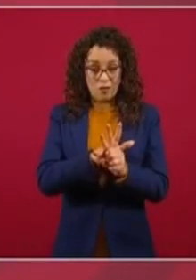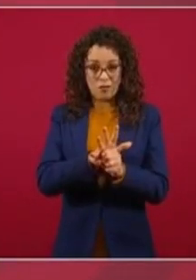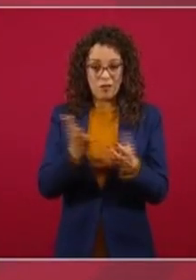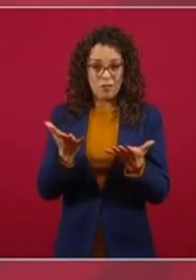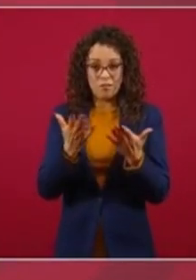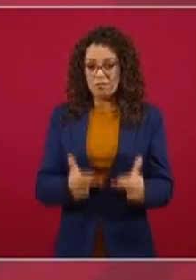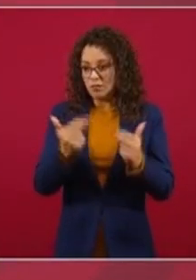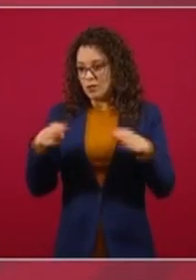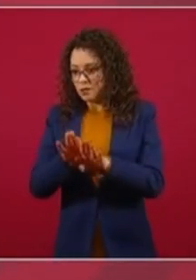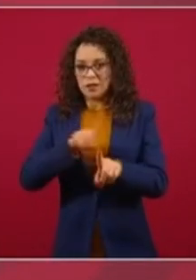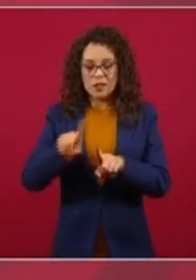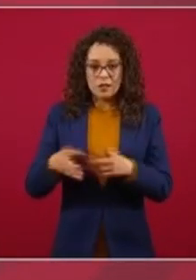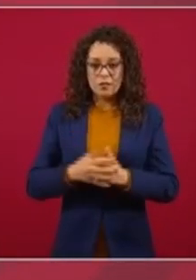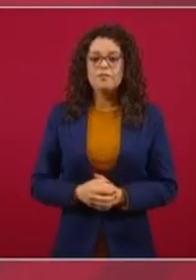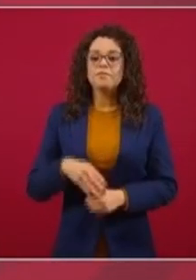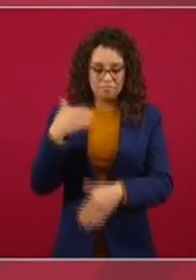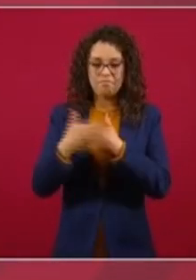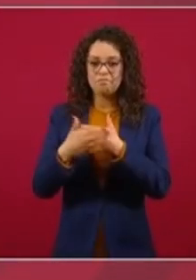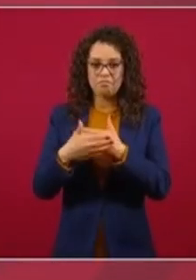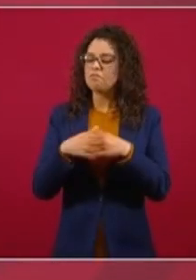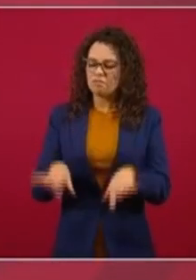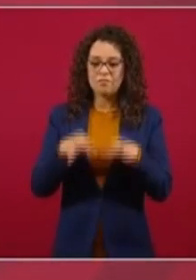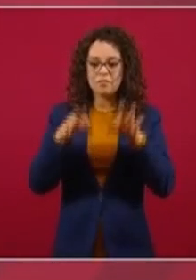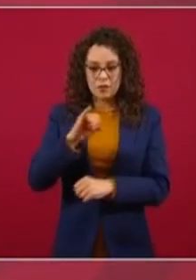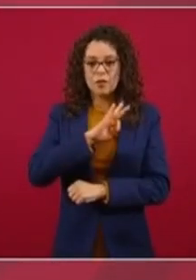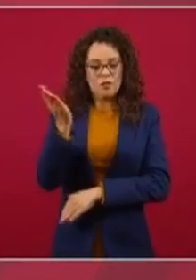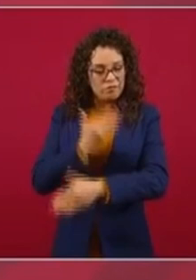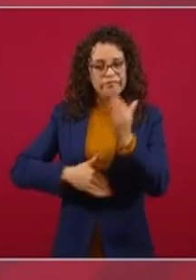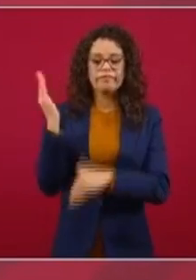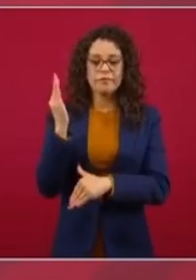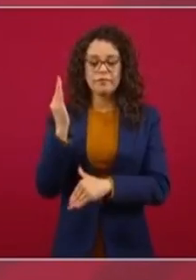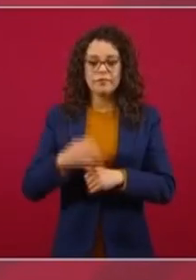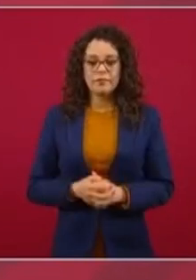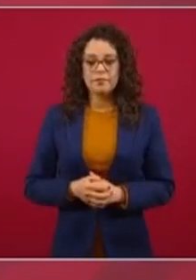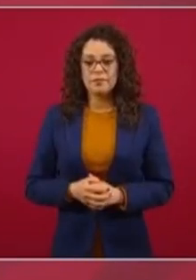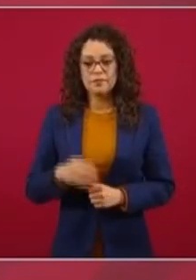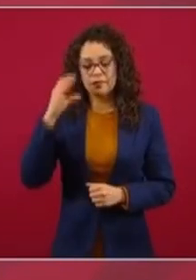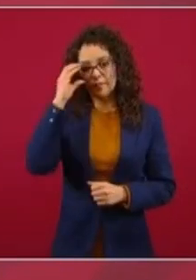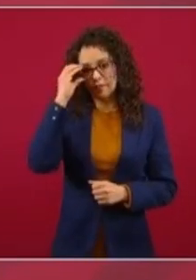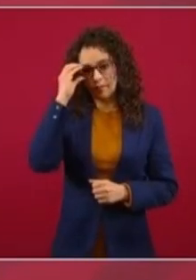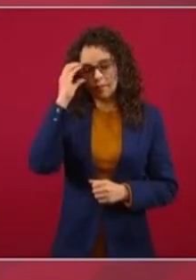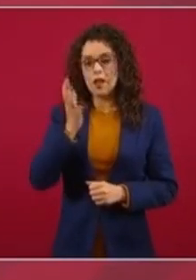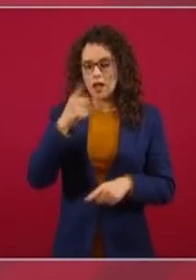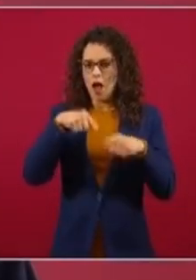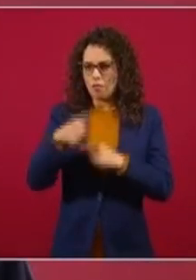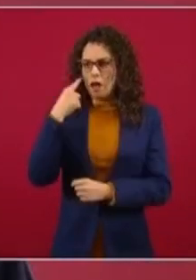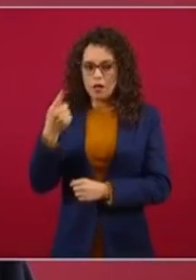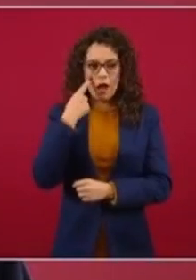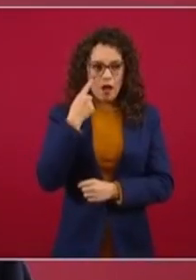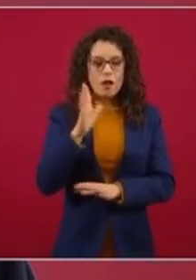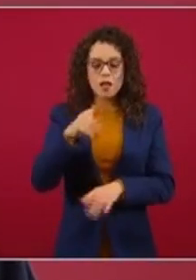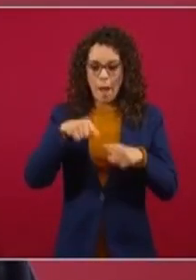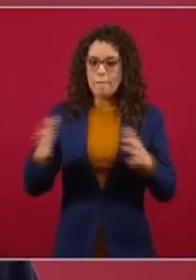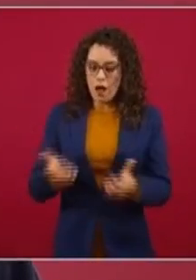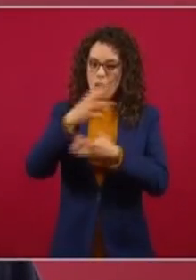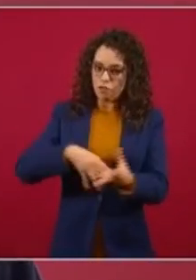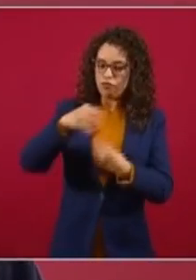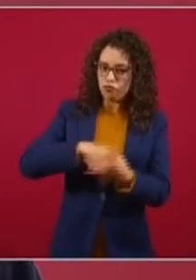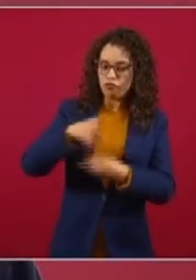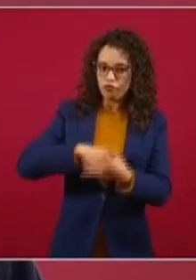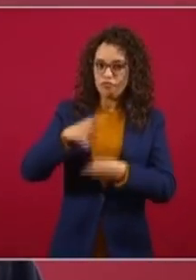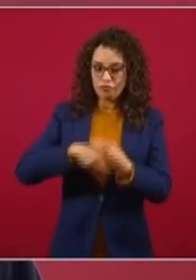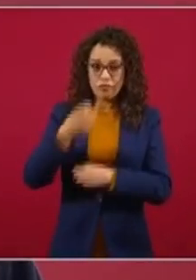la vamos a enfrentar bien. Ya se están viendo los resultados, se está reactivando la economía. Eso